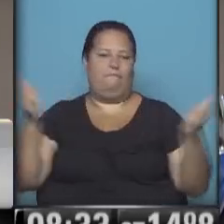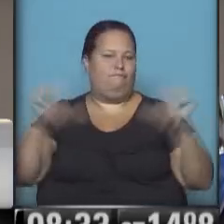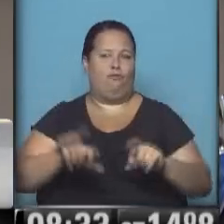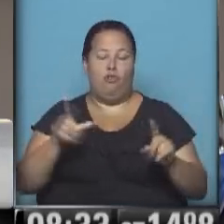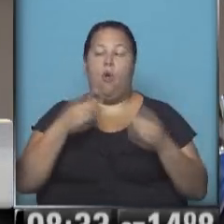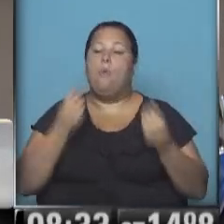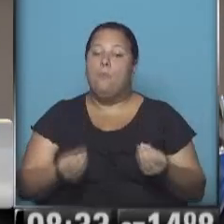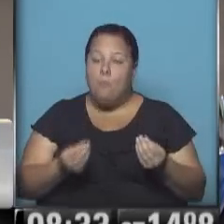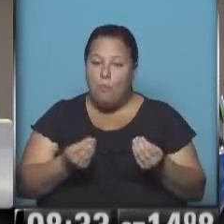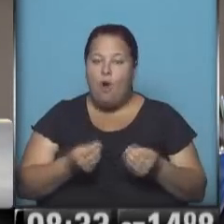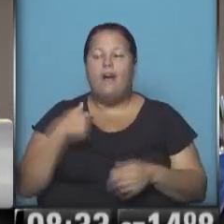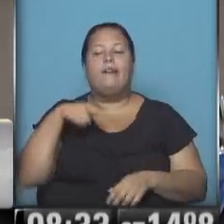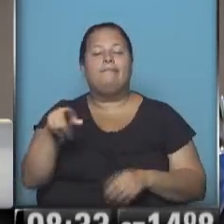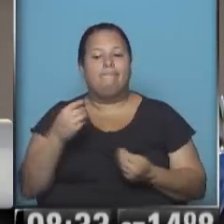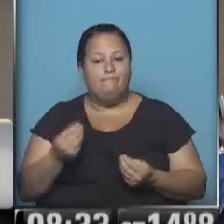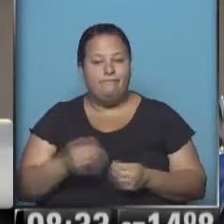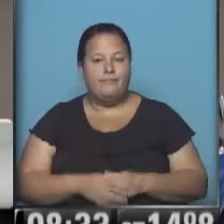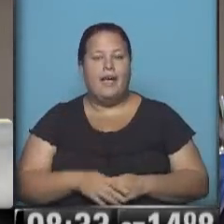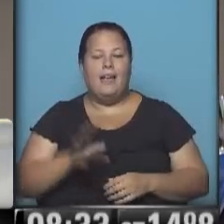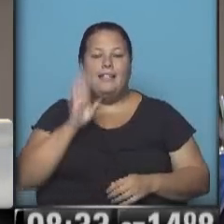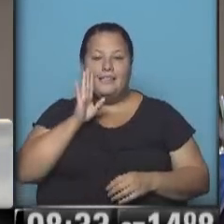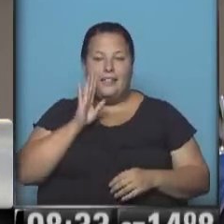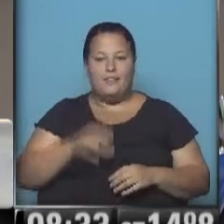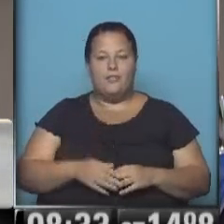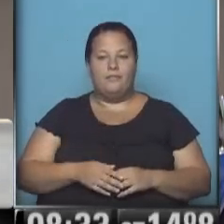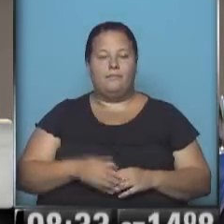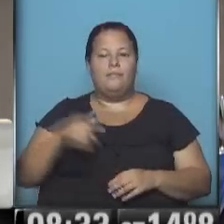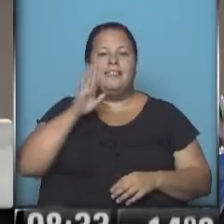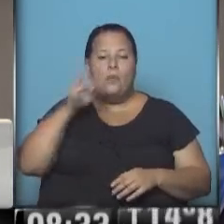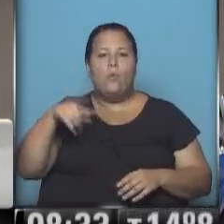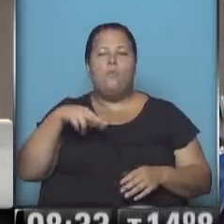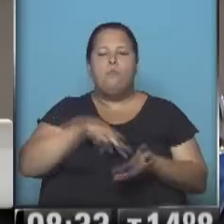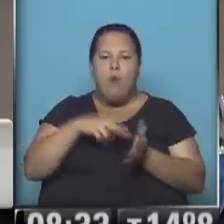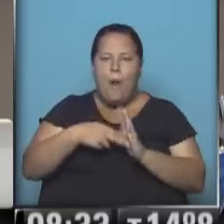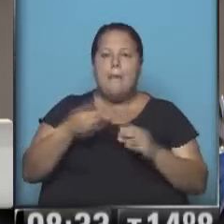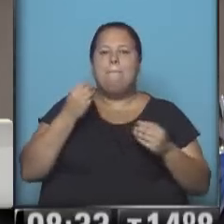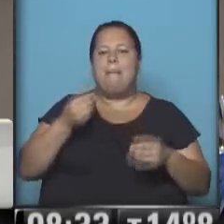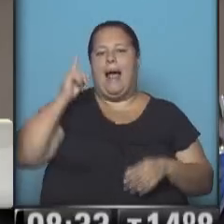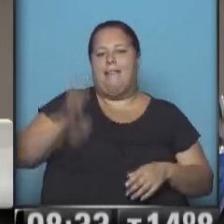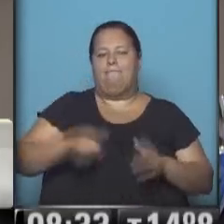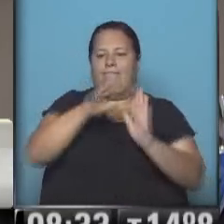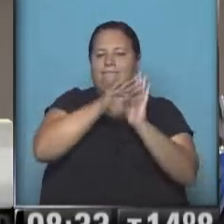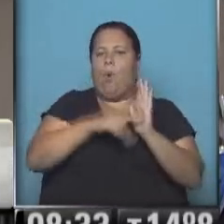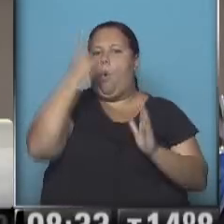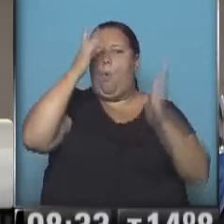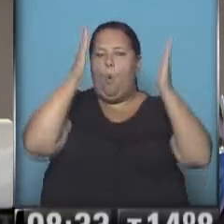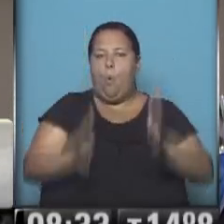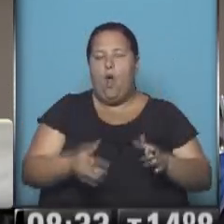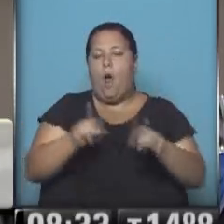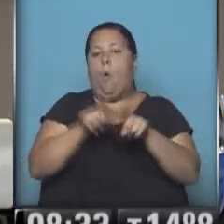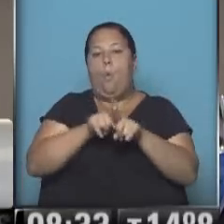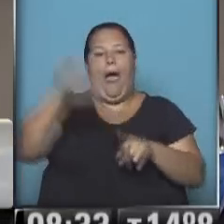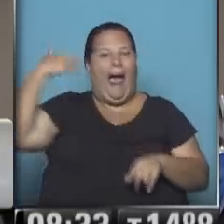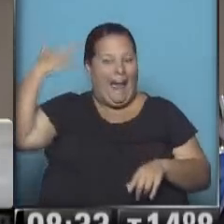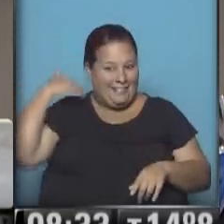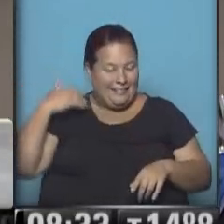porque lo que estamos viendo es que Estados Unidos está con muchas dificultades para imponer una agenda unilateral como lo hacía